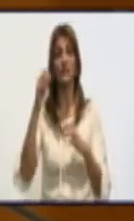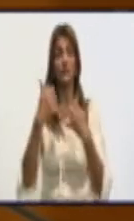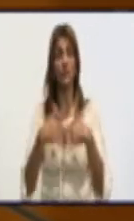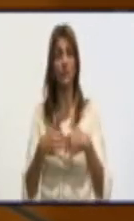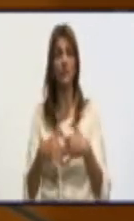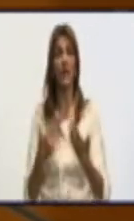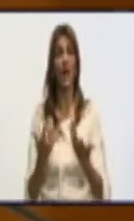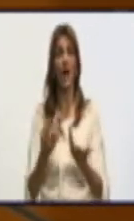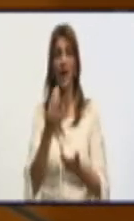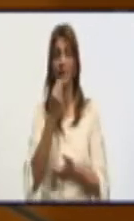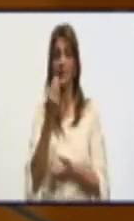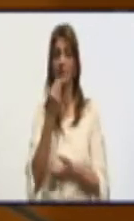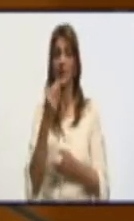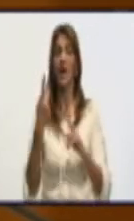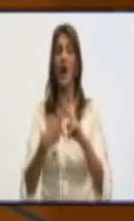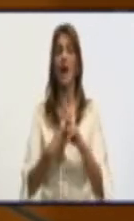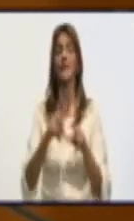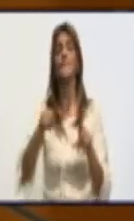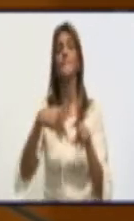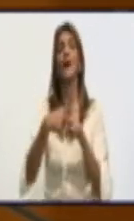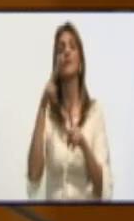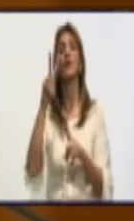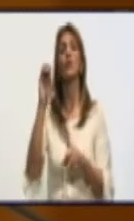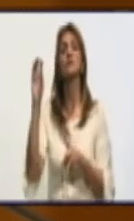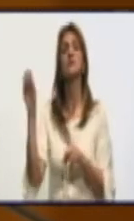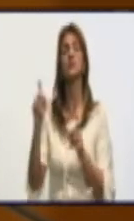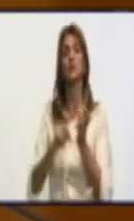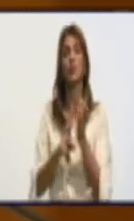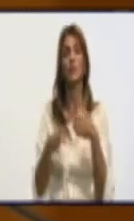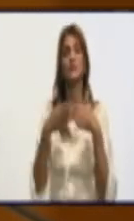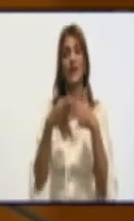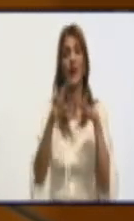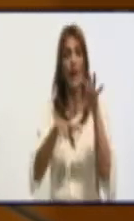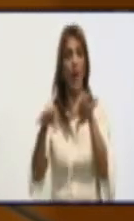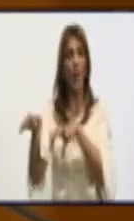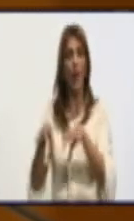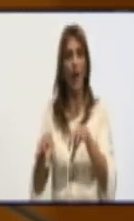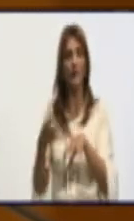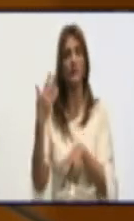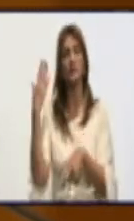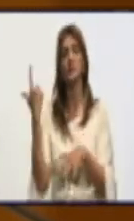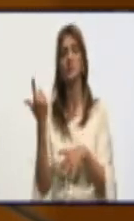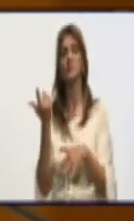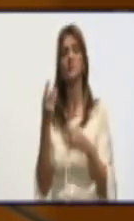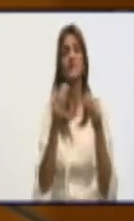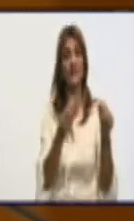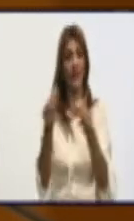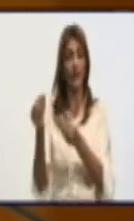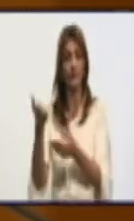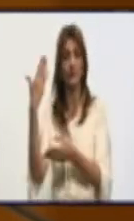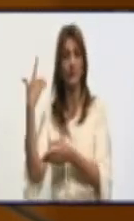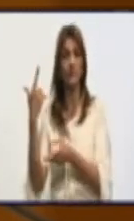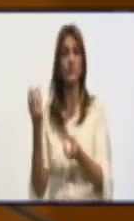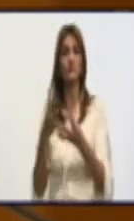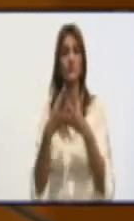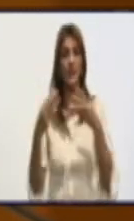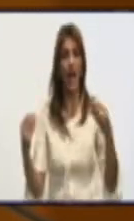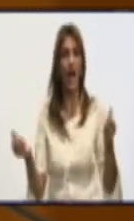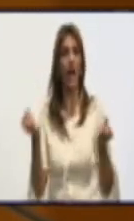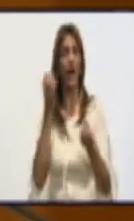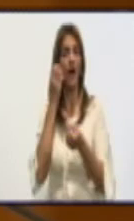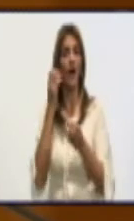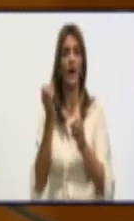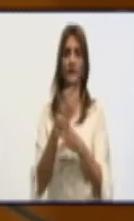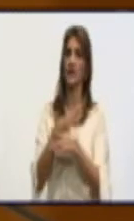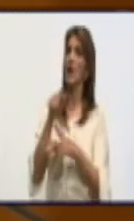más de 200 establecimientos en Granma que consumen o consumían harina en tiempo normal. Hoy eso se ha venido reduciendo al pan de la población, que hay una